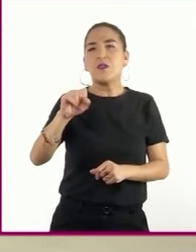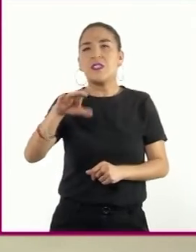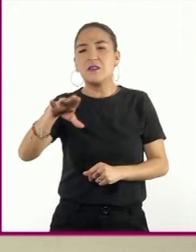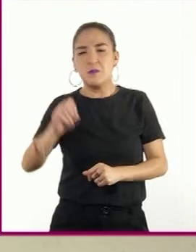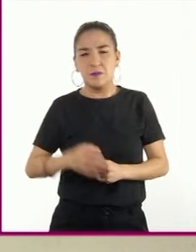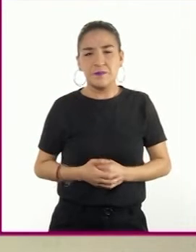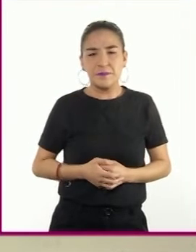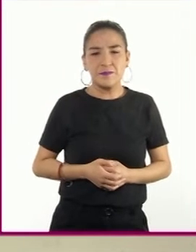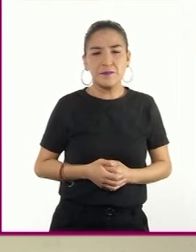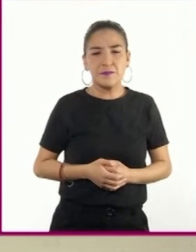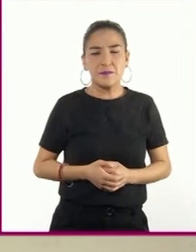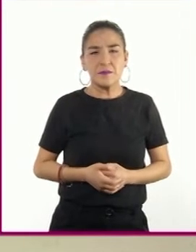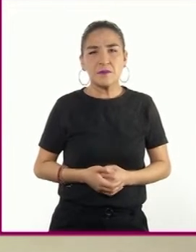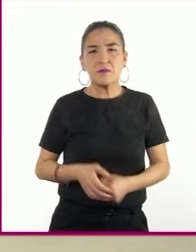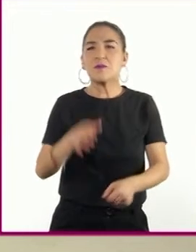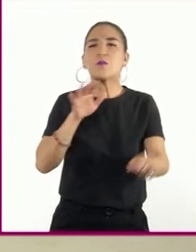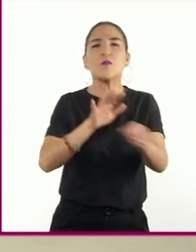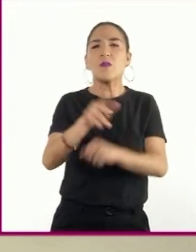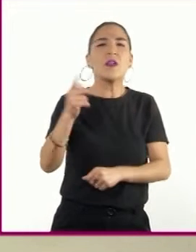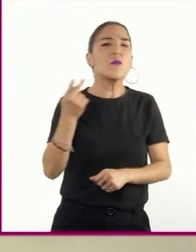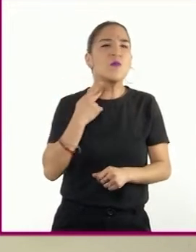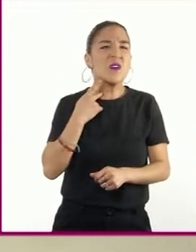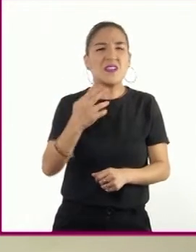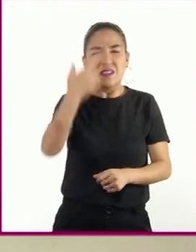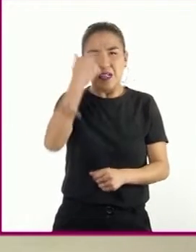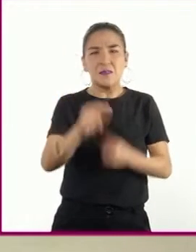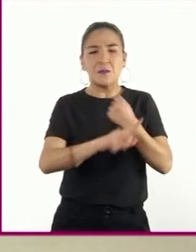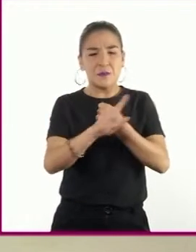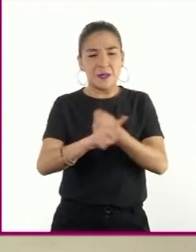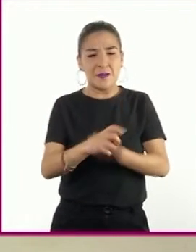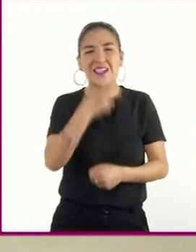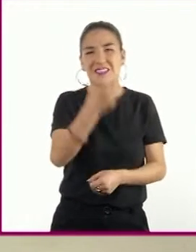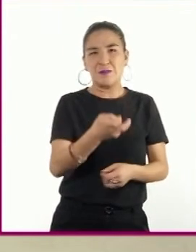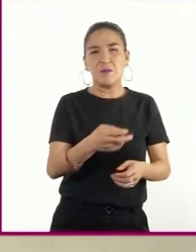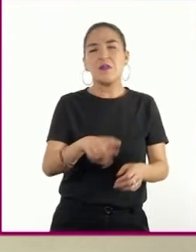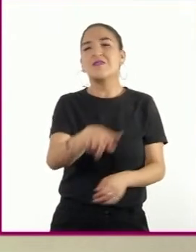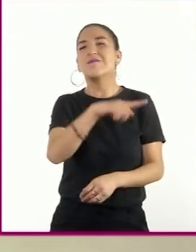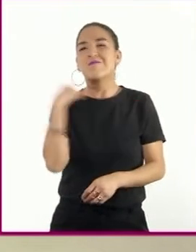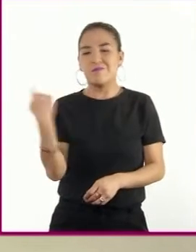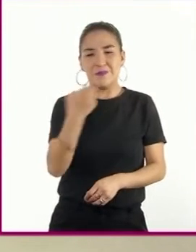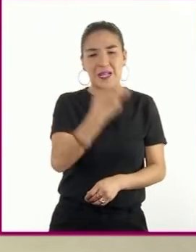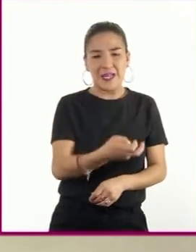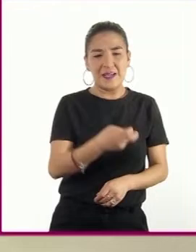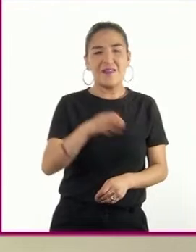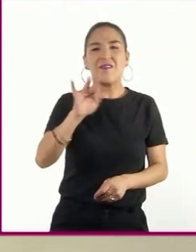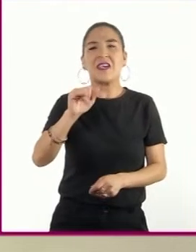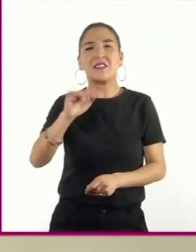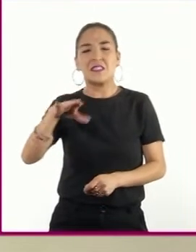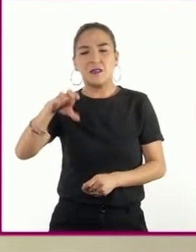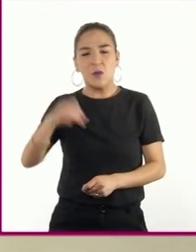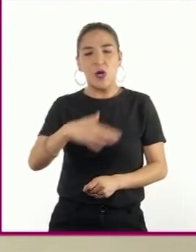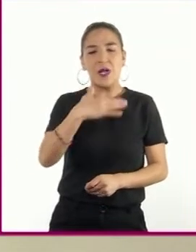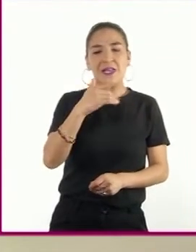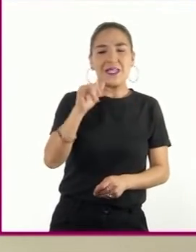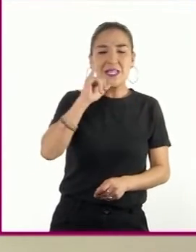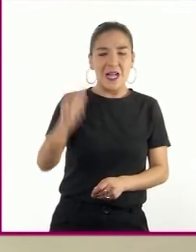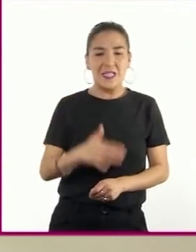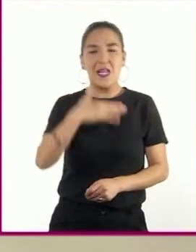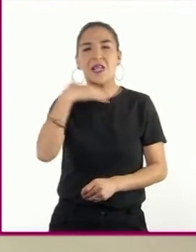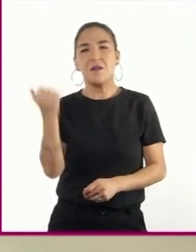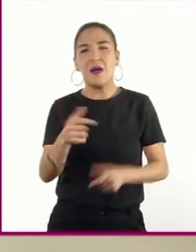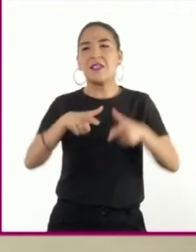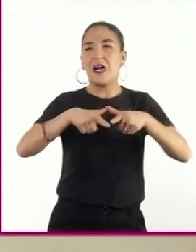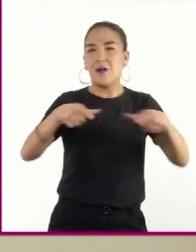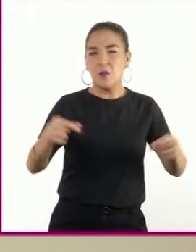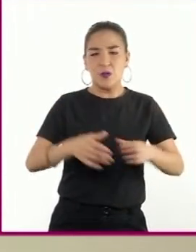Entre las consecuencias políticas encontramos la caída del fascismo en Italia, Alemania y Japón,